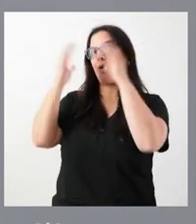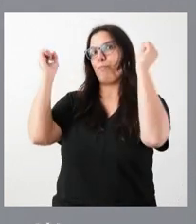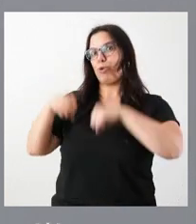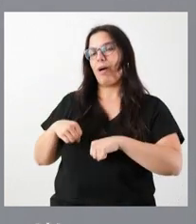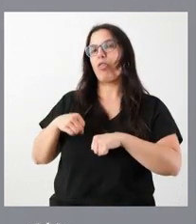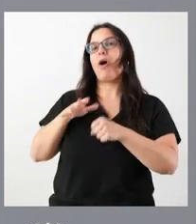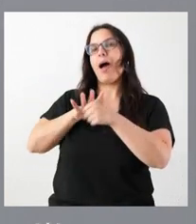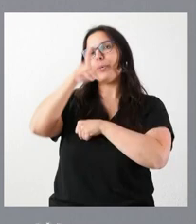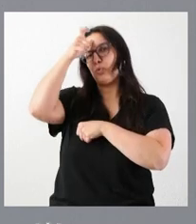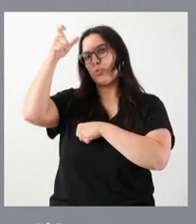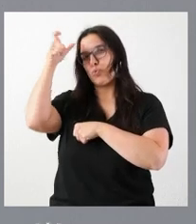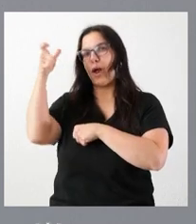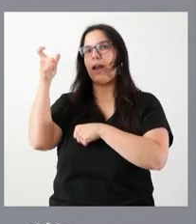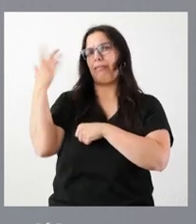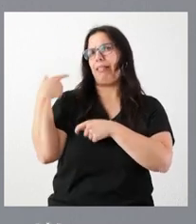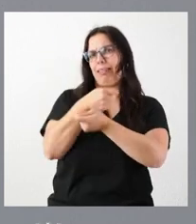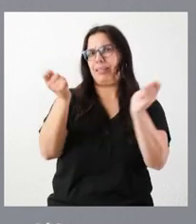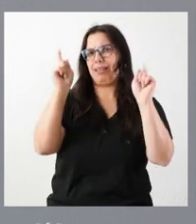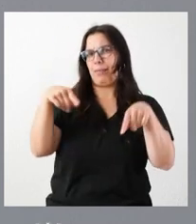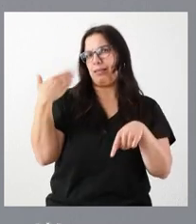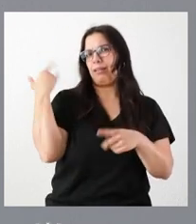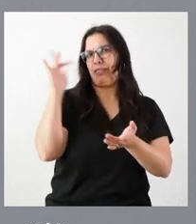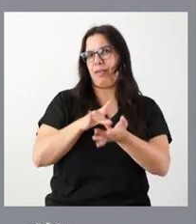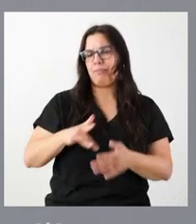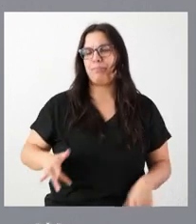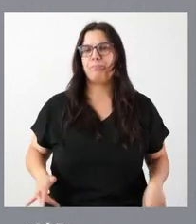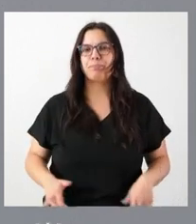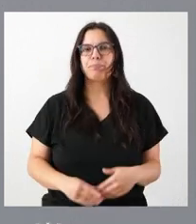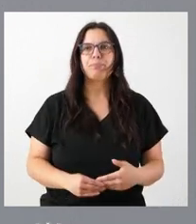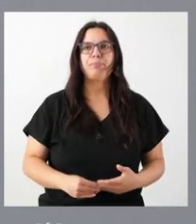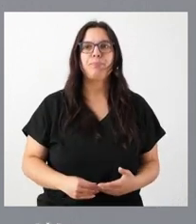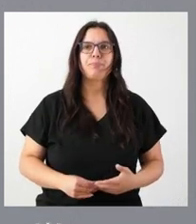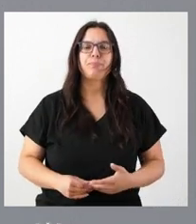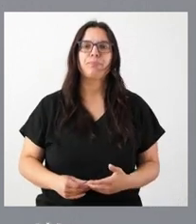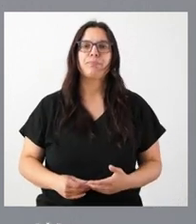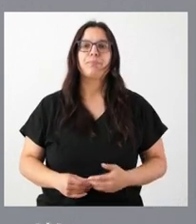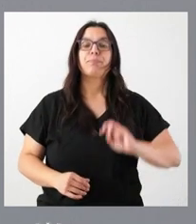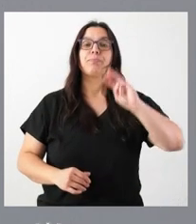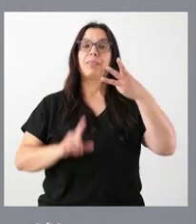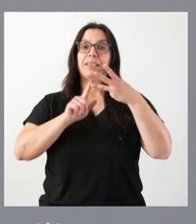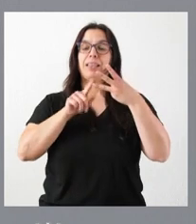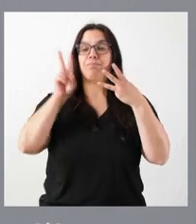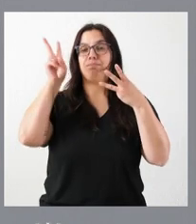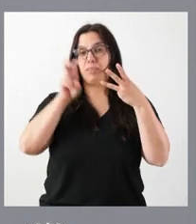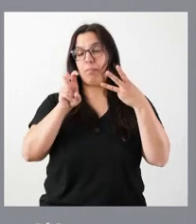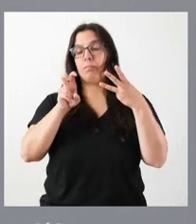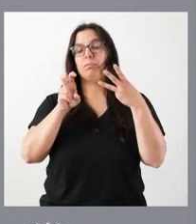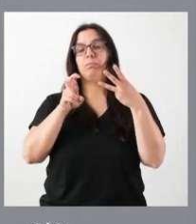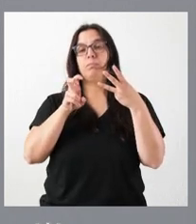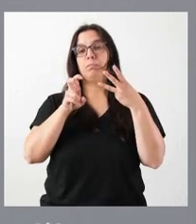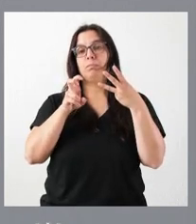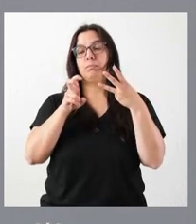o lo recordarán también cuando se comunique en su momento. Y el tercer ámbito o la tercera